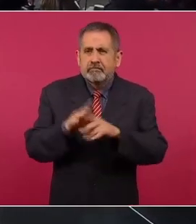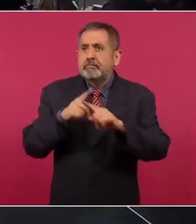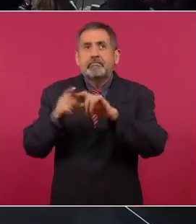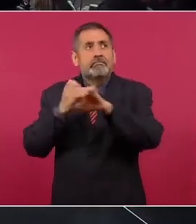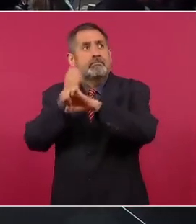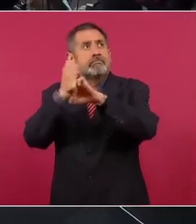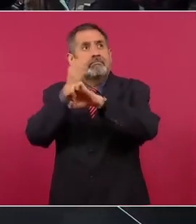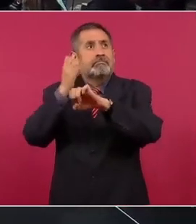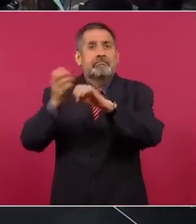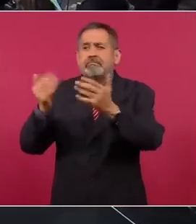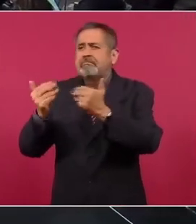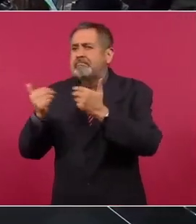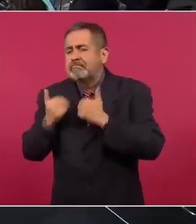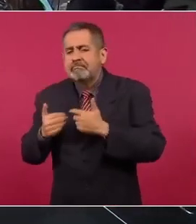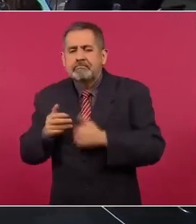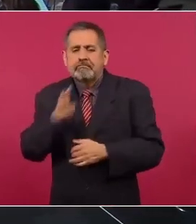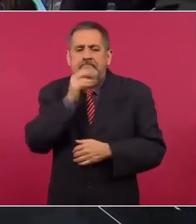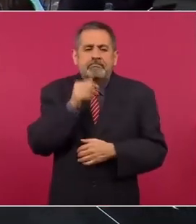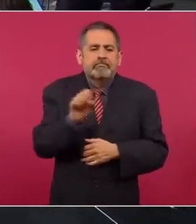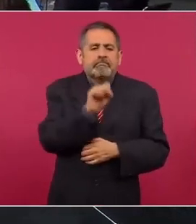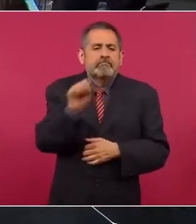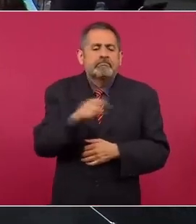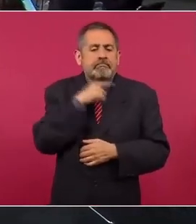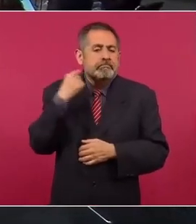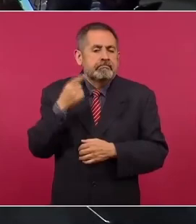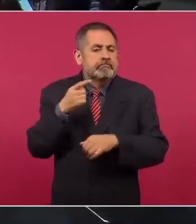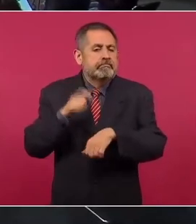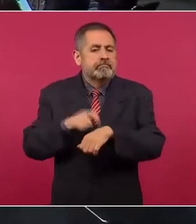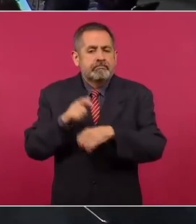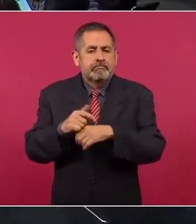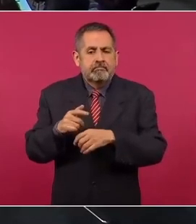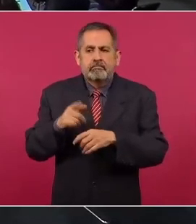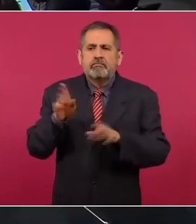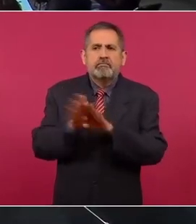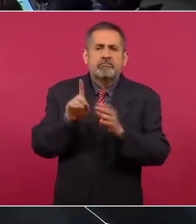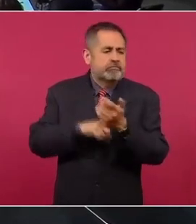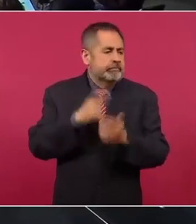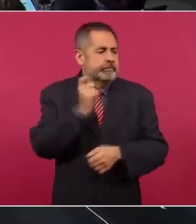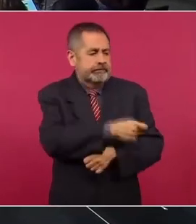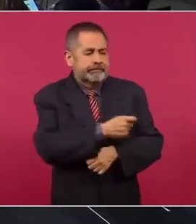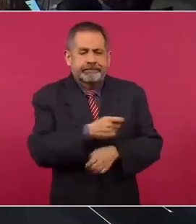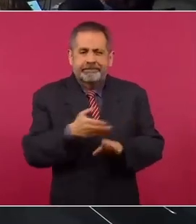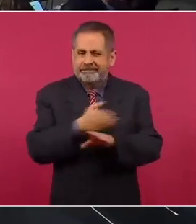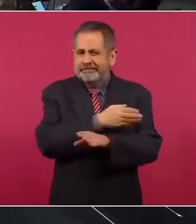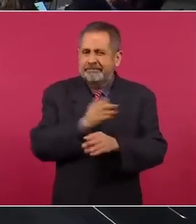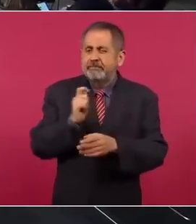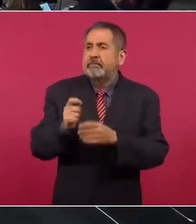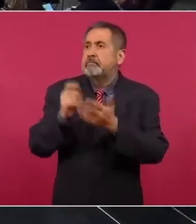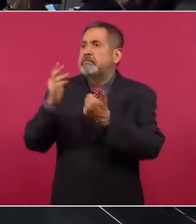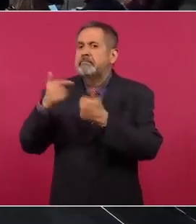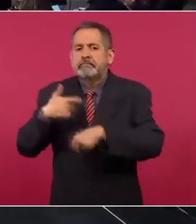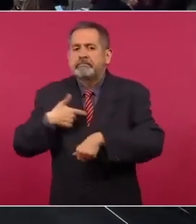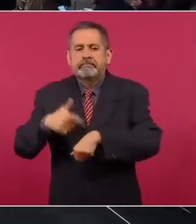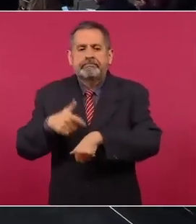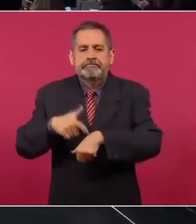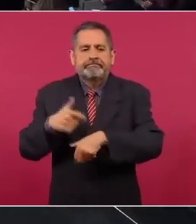sobre antecedentes penales, no da tiempo.